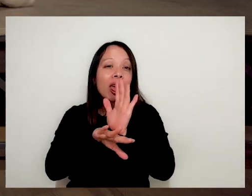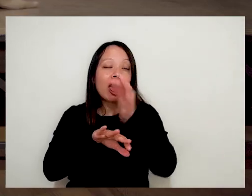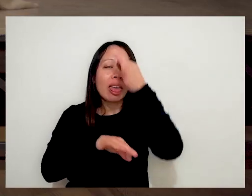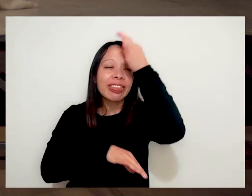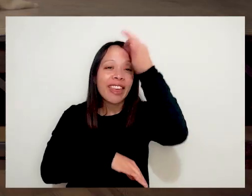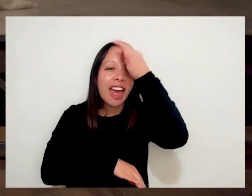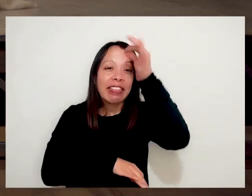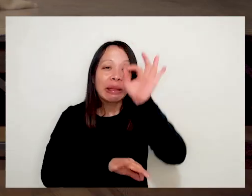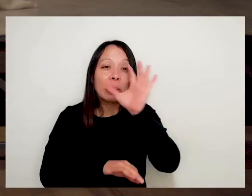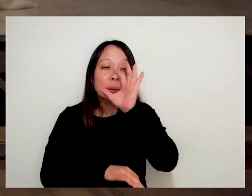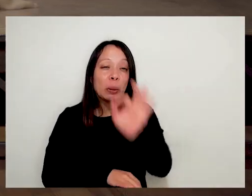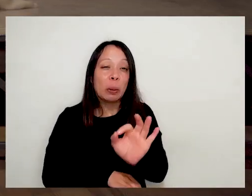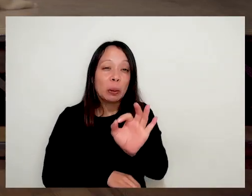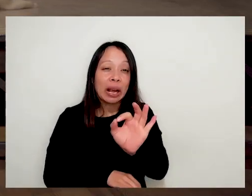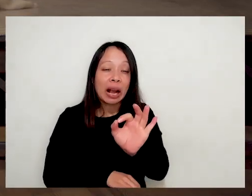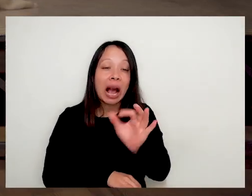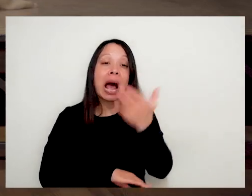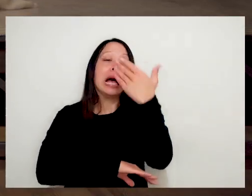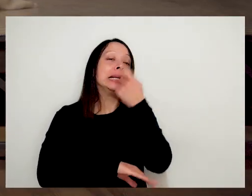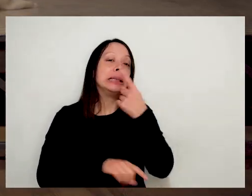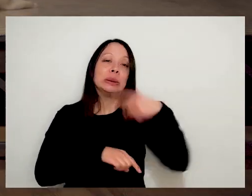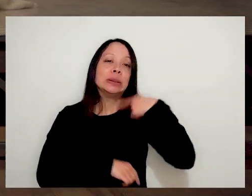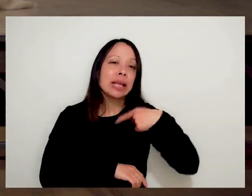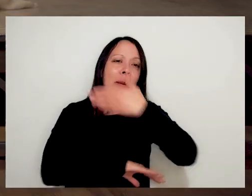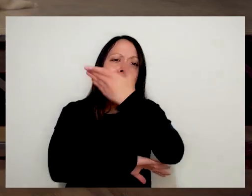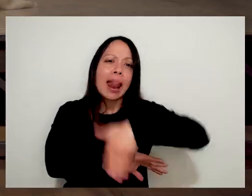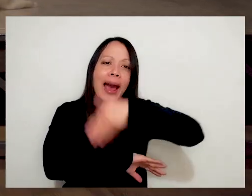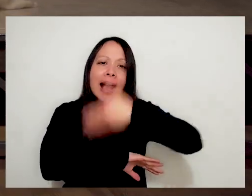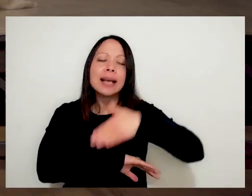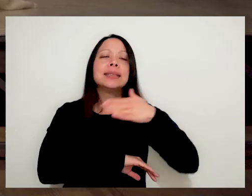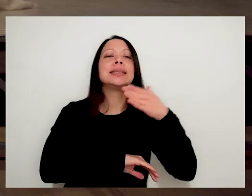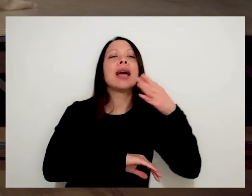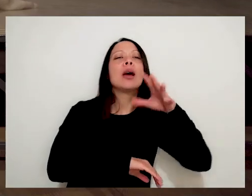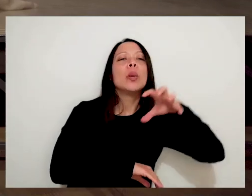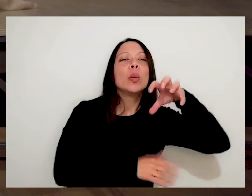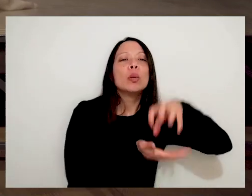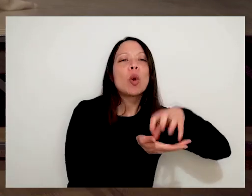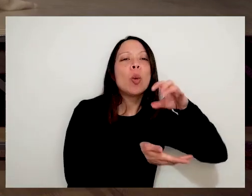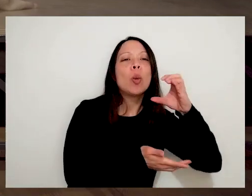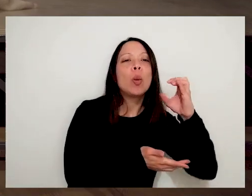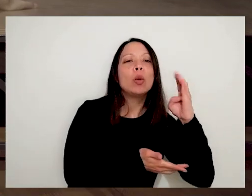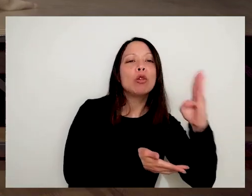teatro. Como que siempre el escenario fue o la calle, o un club, o una cancha de fútbol.